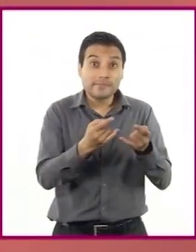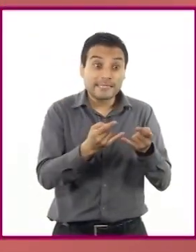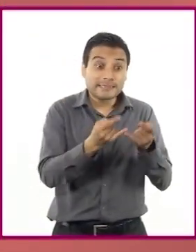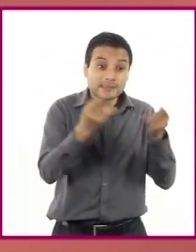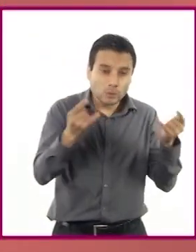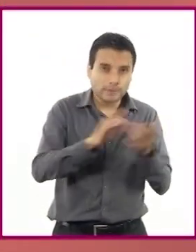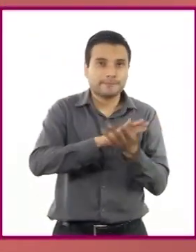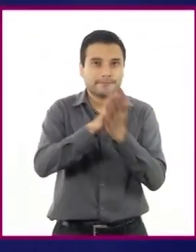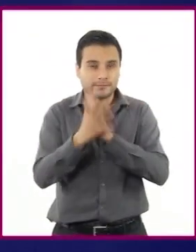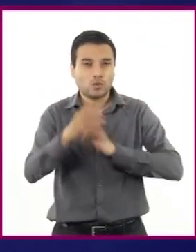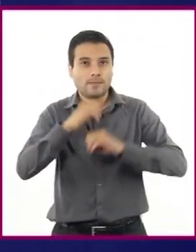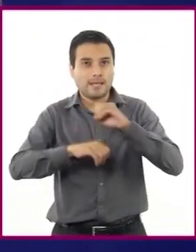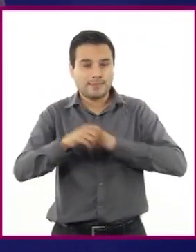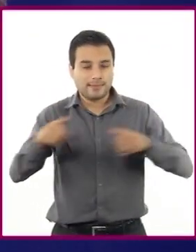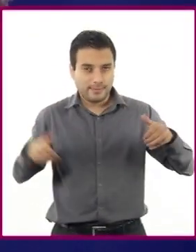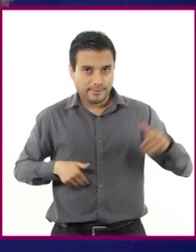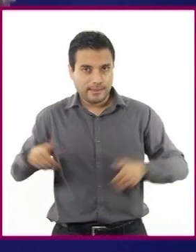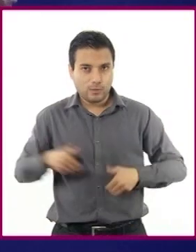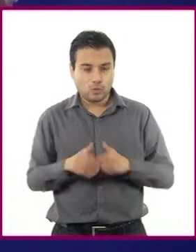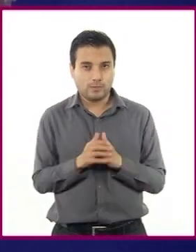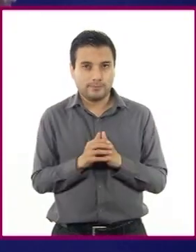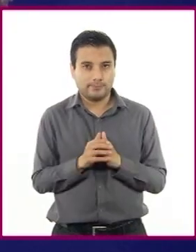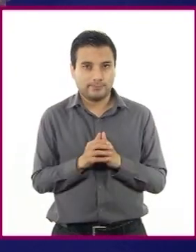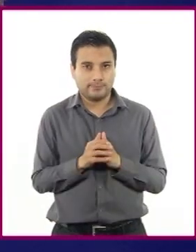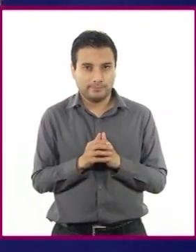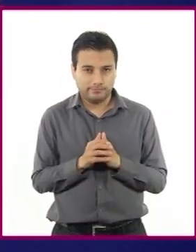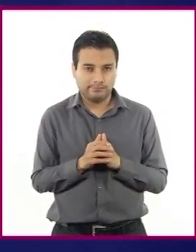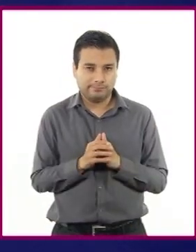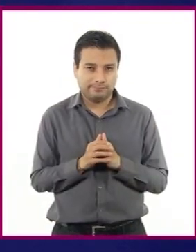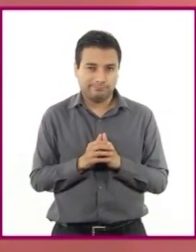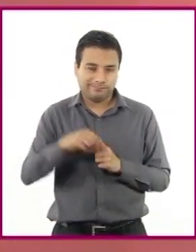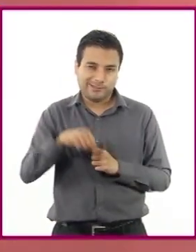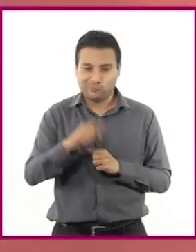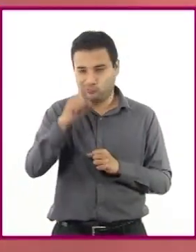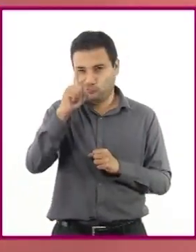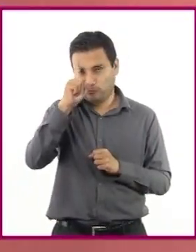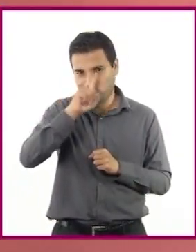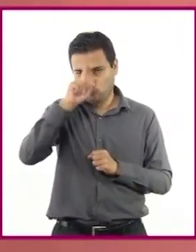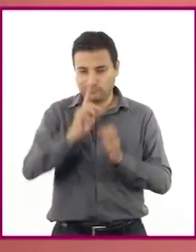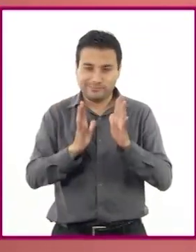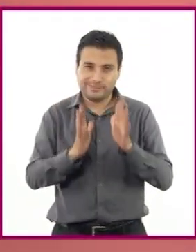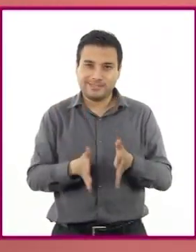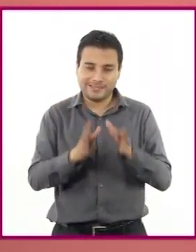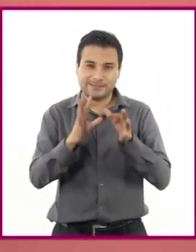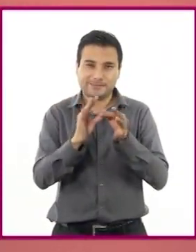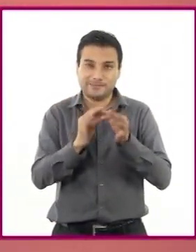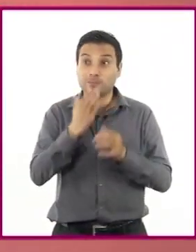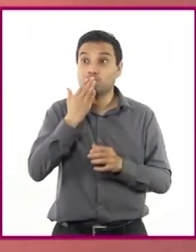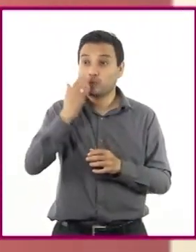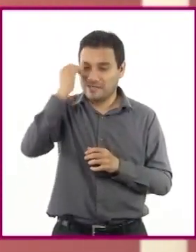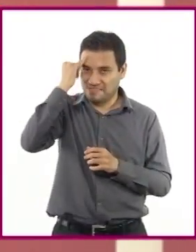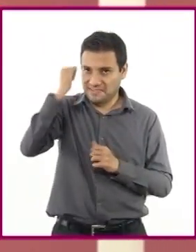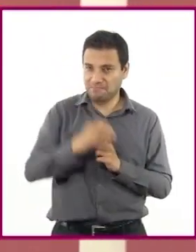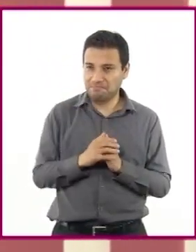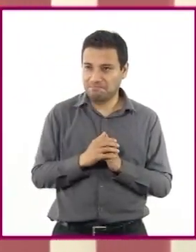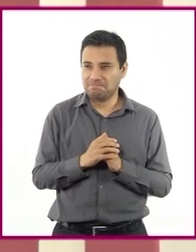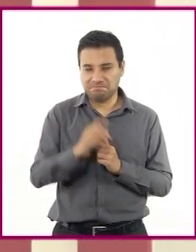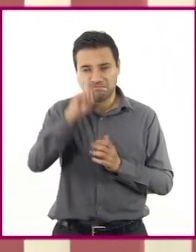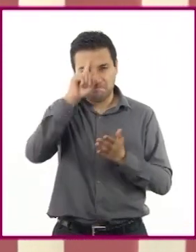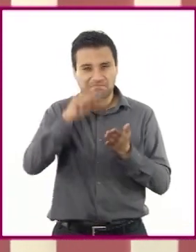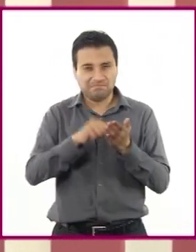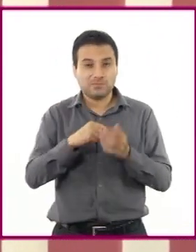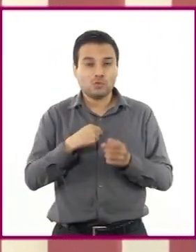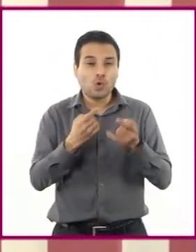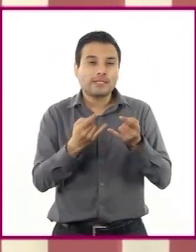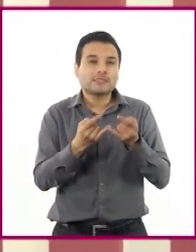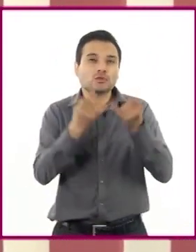guión de teatro. Los elementos para hacerlos ya los tienen. Me parece una gran idea. Creo que haré una lista de las